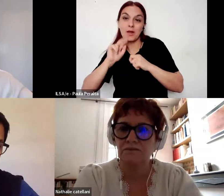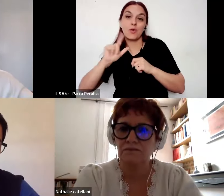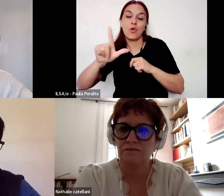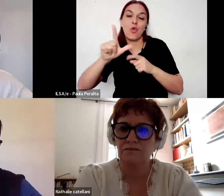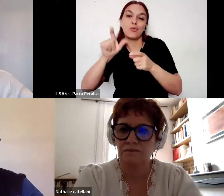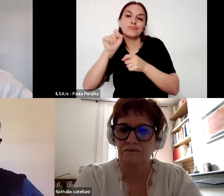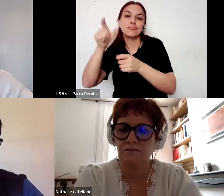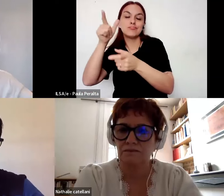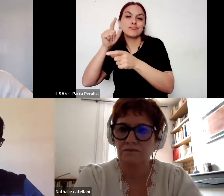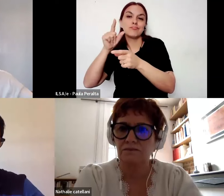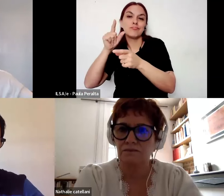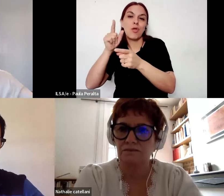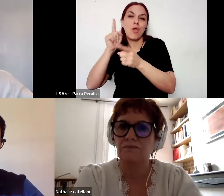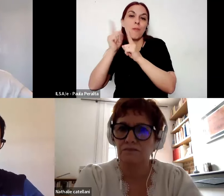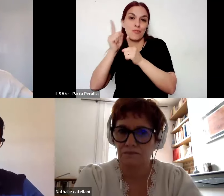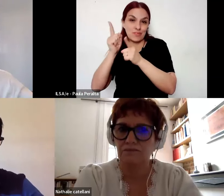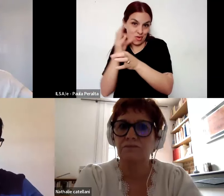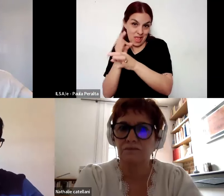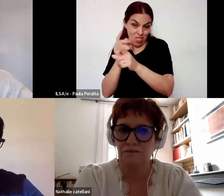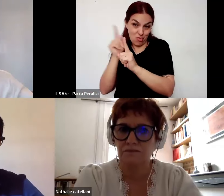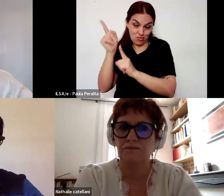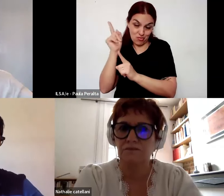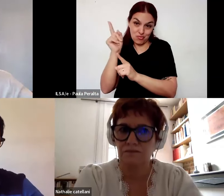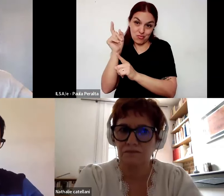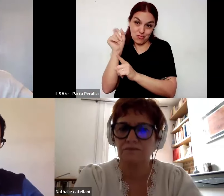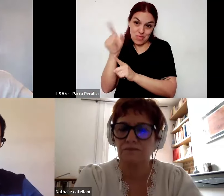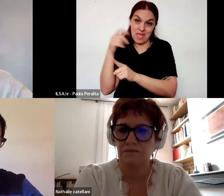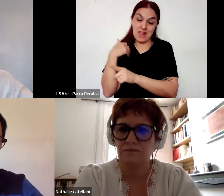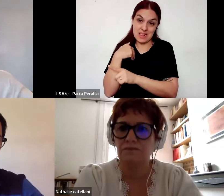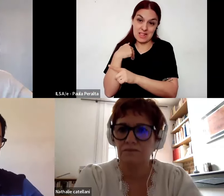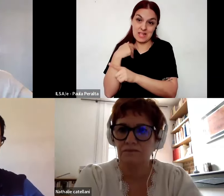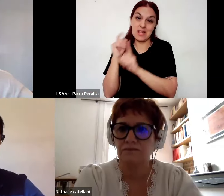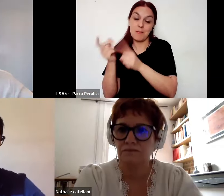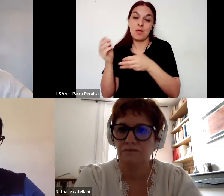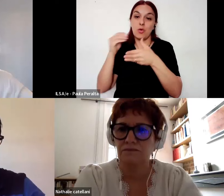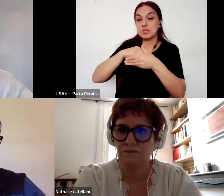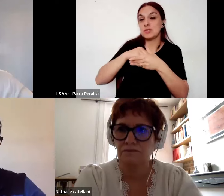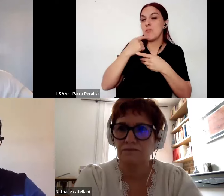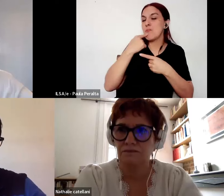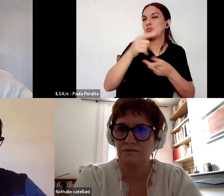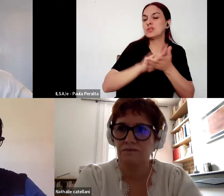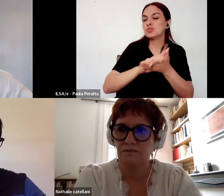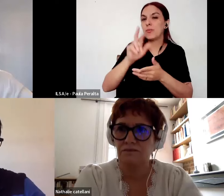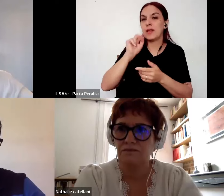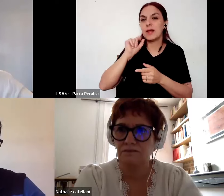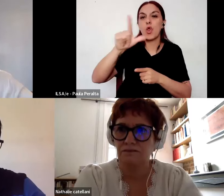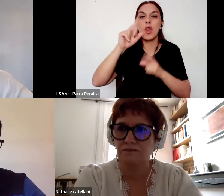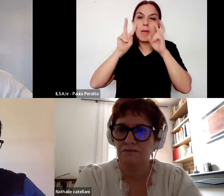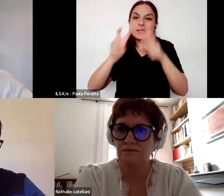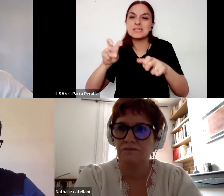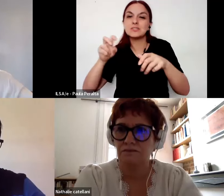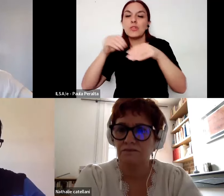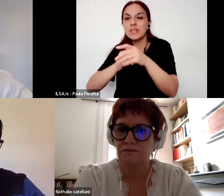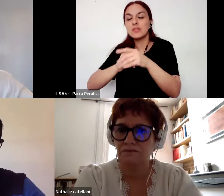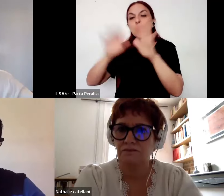profesorados en nuestro país y que la incorporación de la pregunta sobre el rol de investigación en la formación